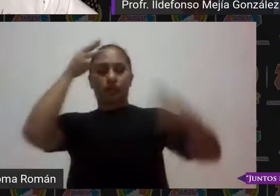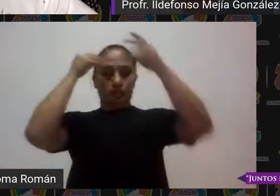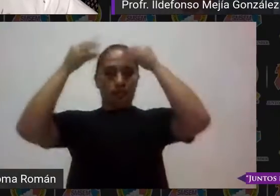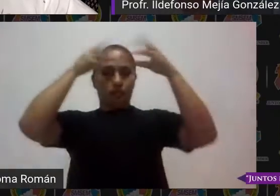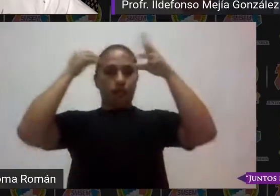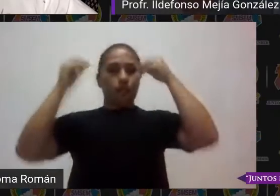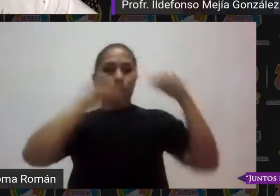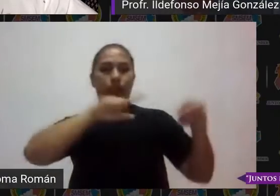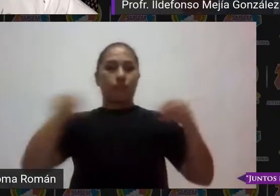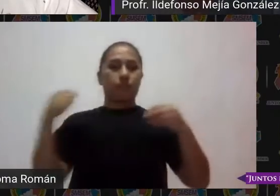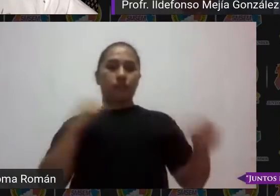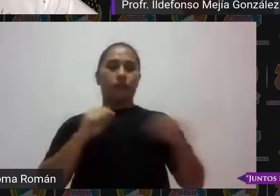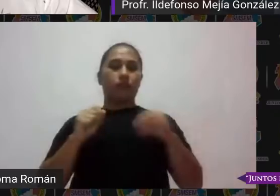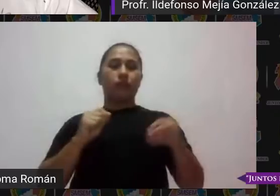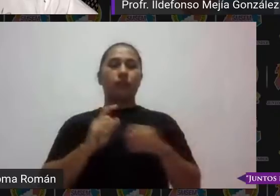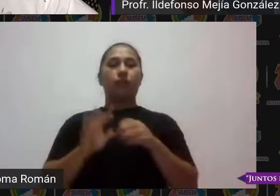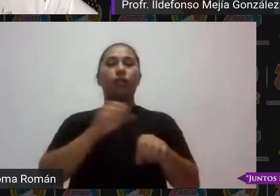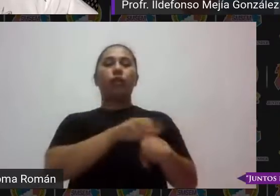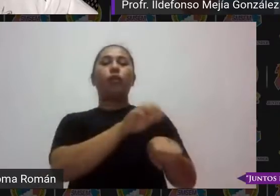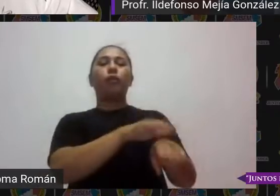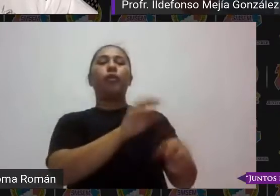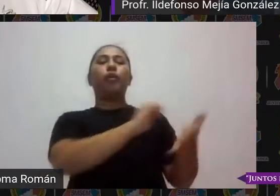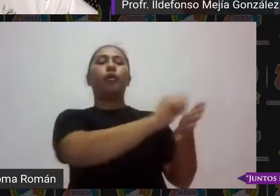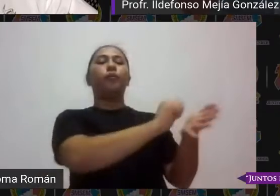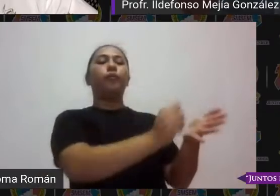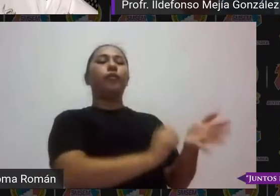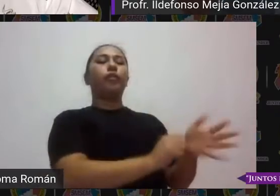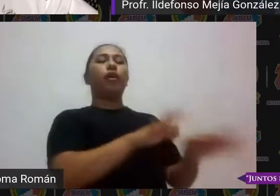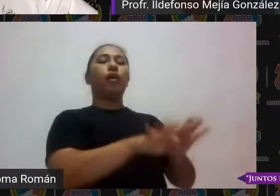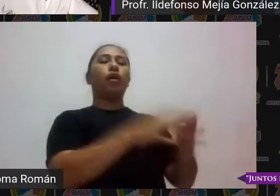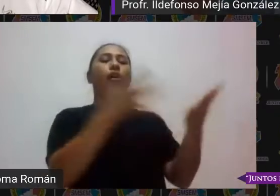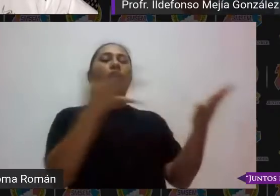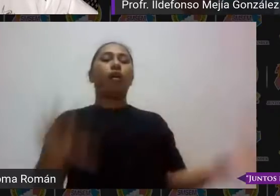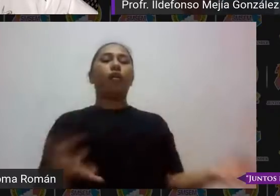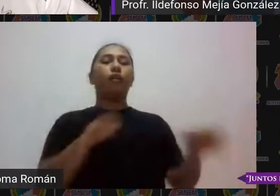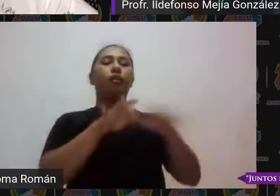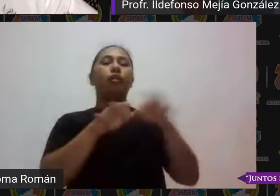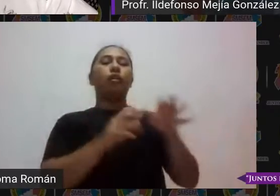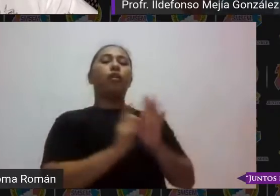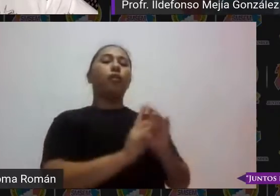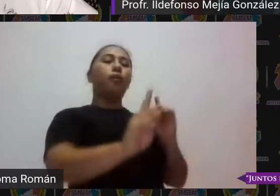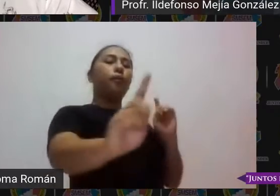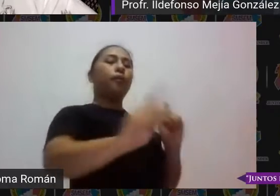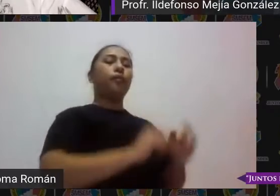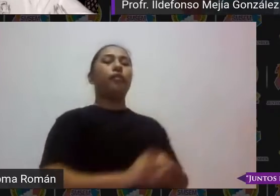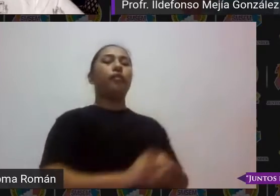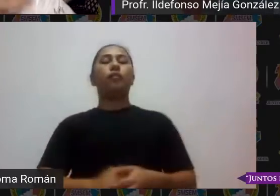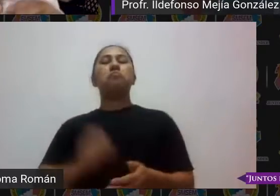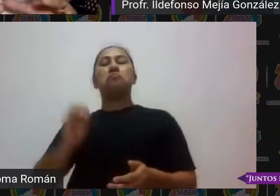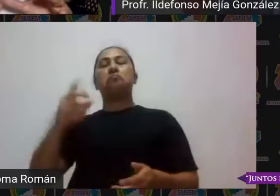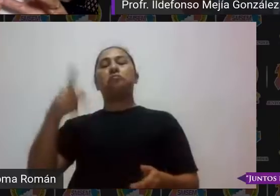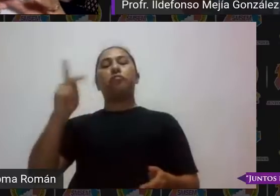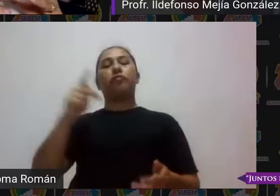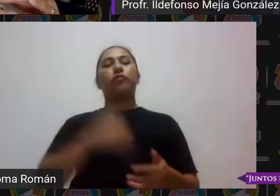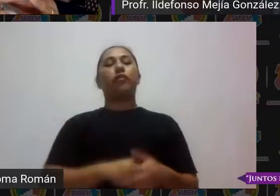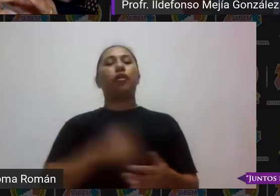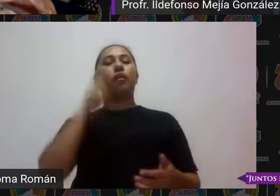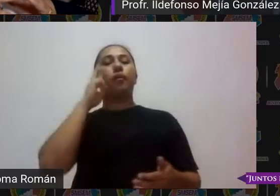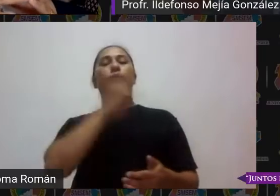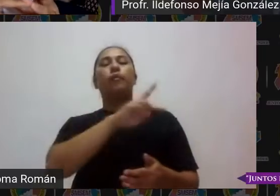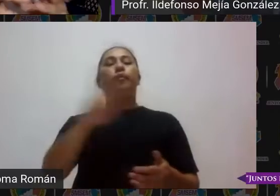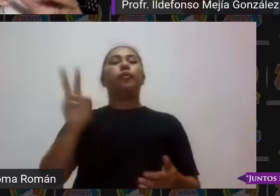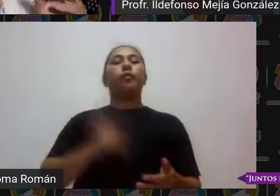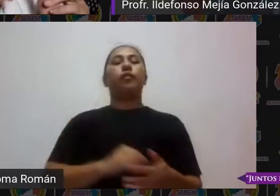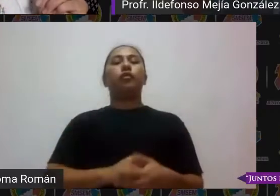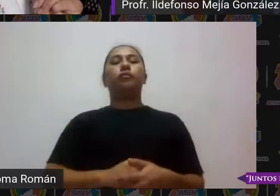cualitativas como cuantitativas en este momento de trabajo a distancia ok mira el trabajo